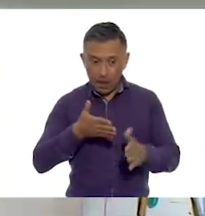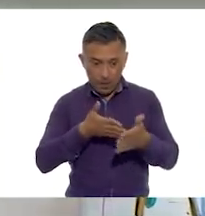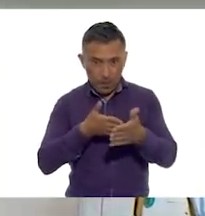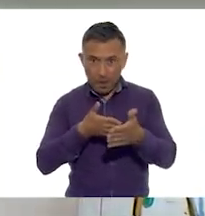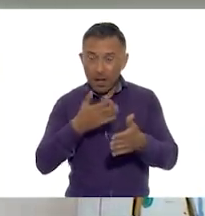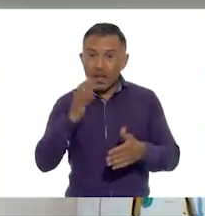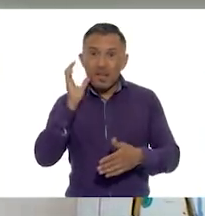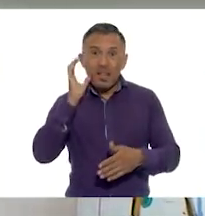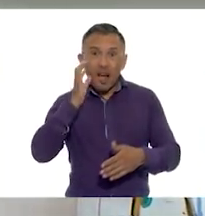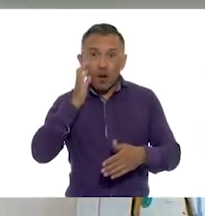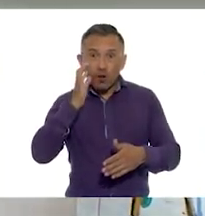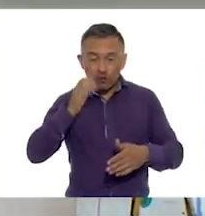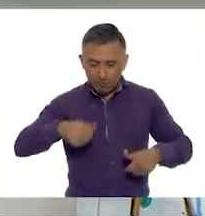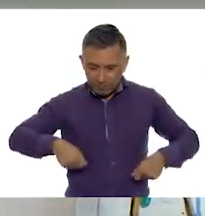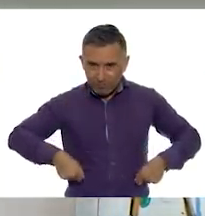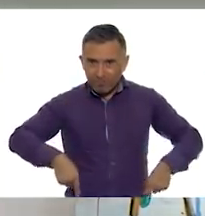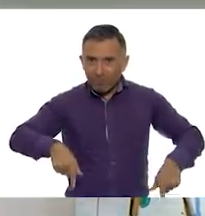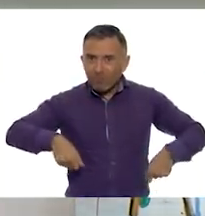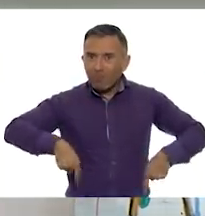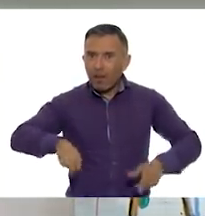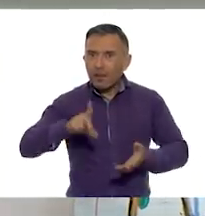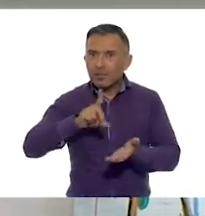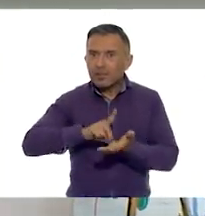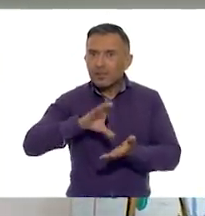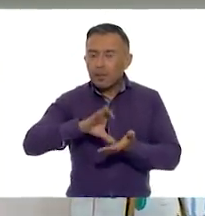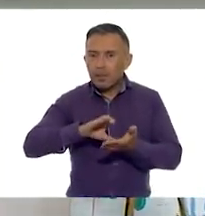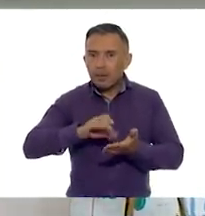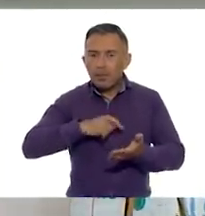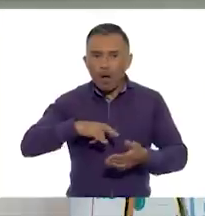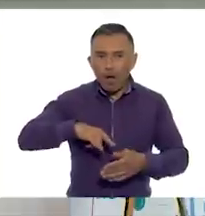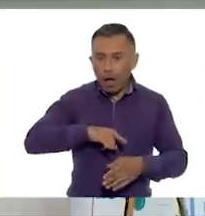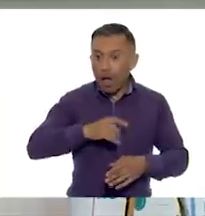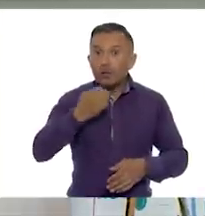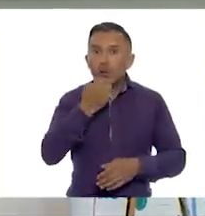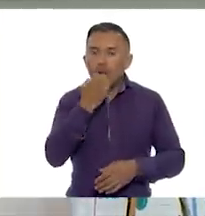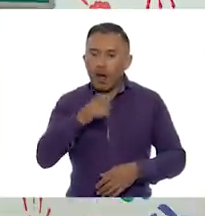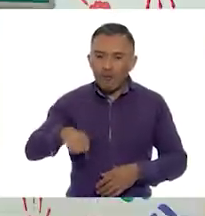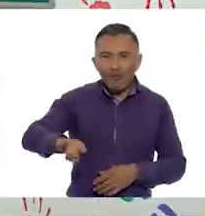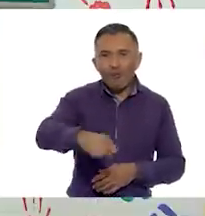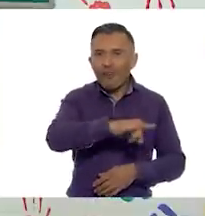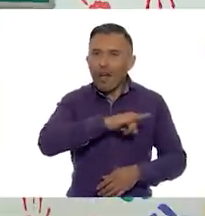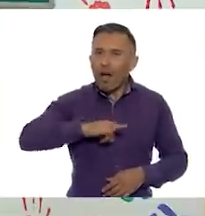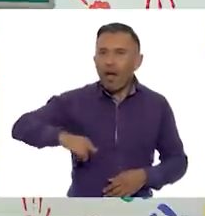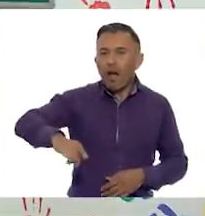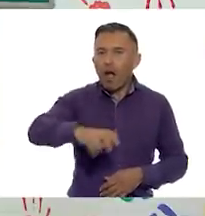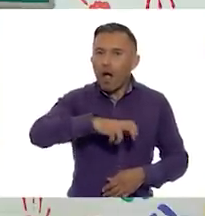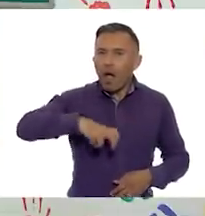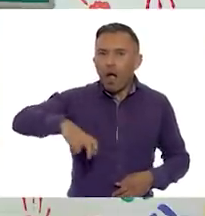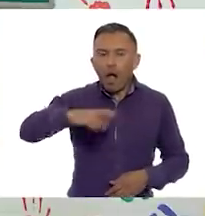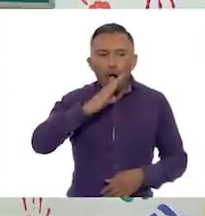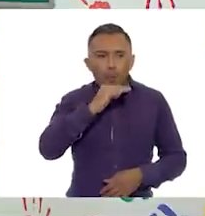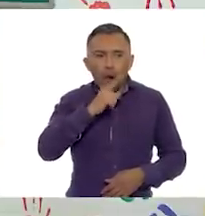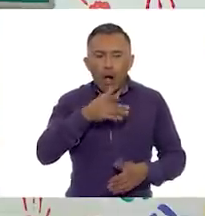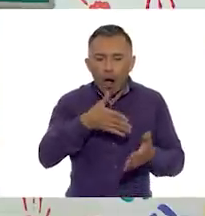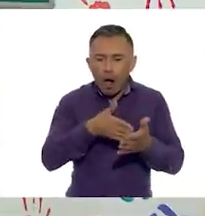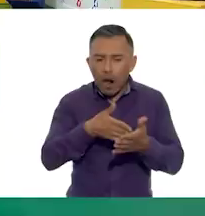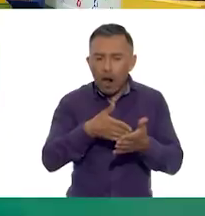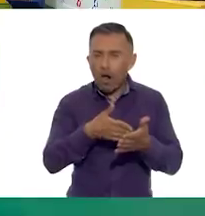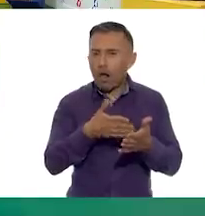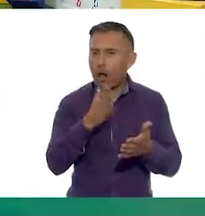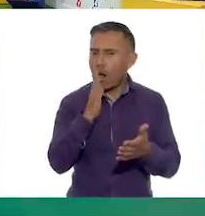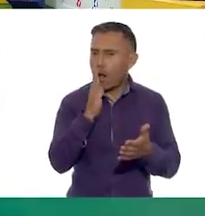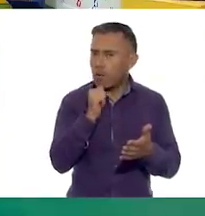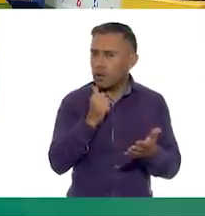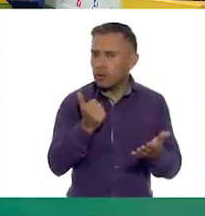situación de imposibilidad de poderse desplazar por toda su escuela. Y creo que el hecho de estar en silla de ruedas